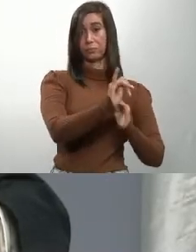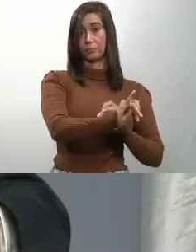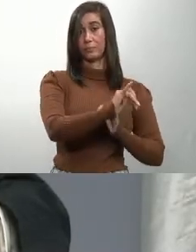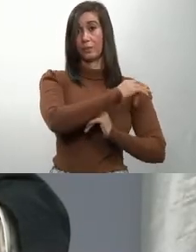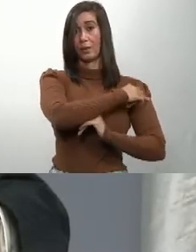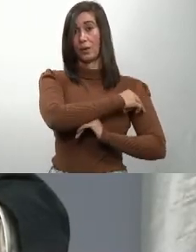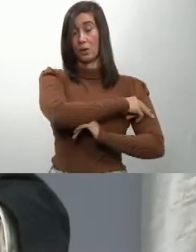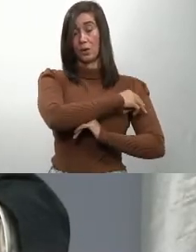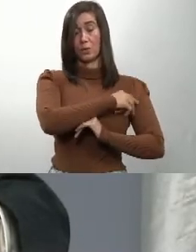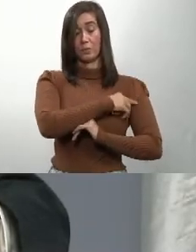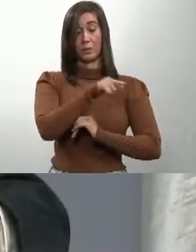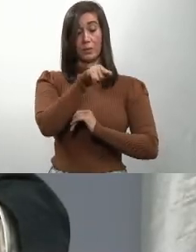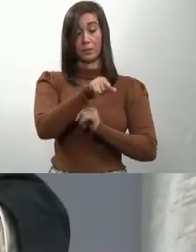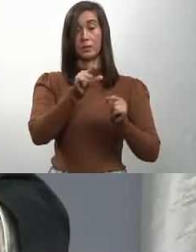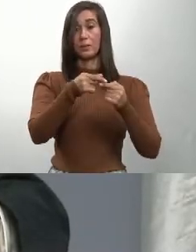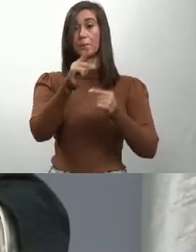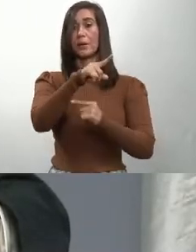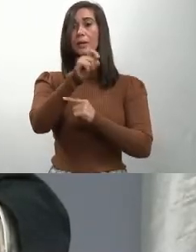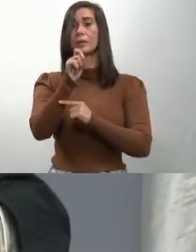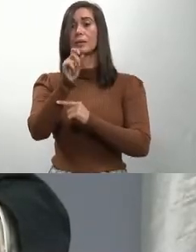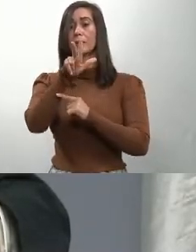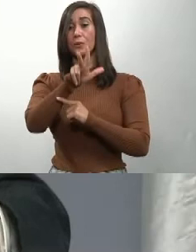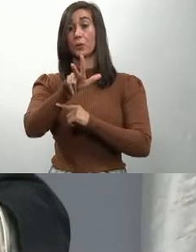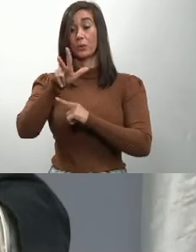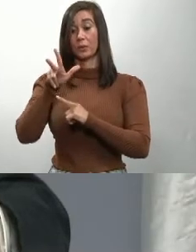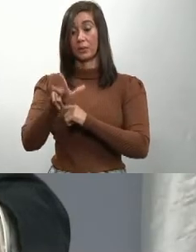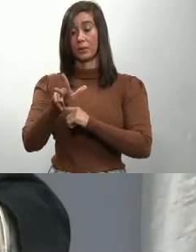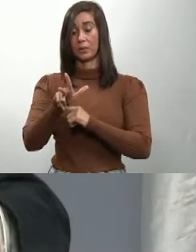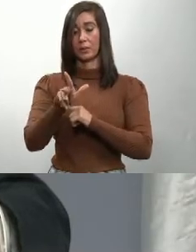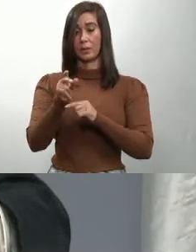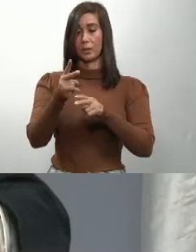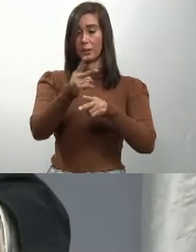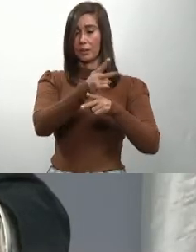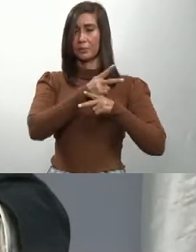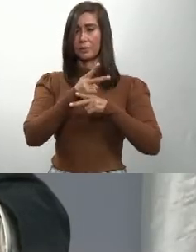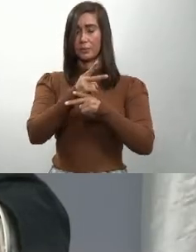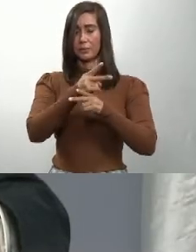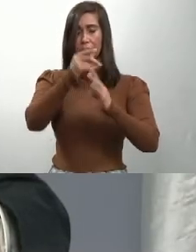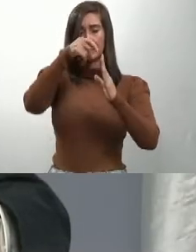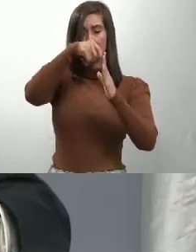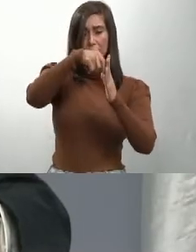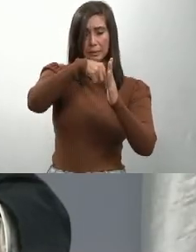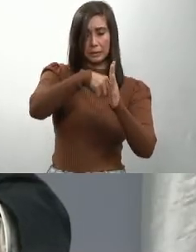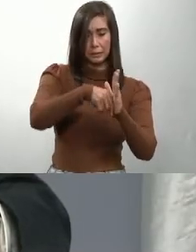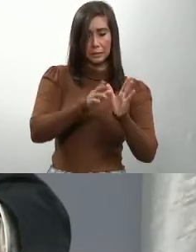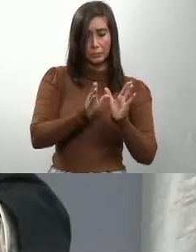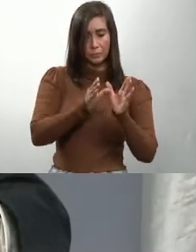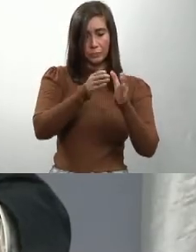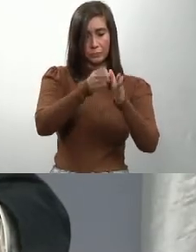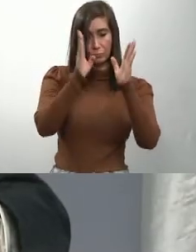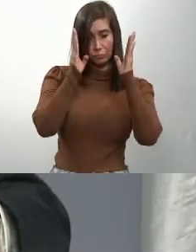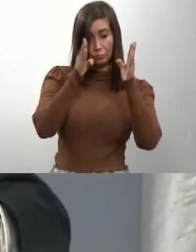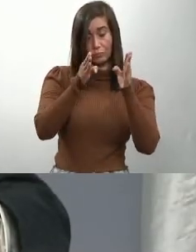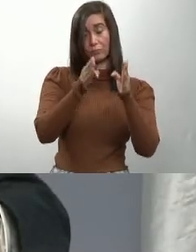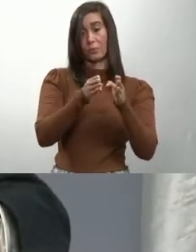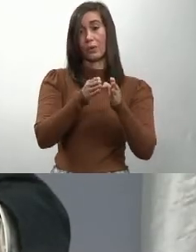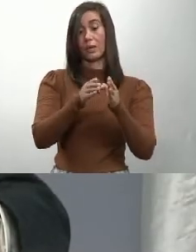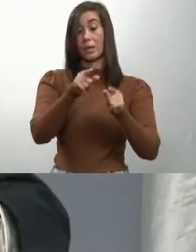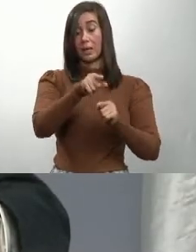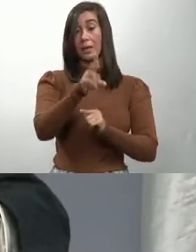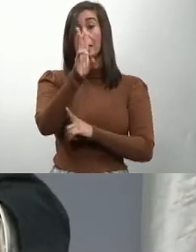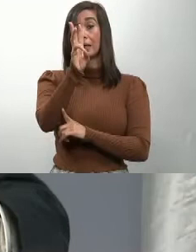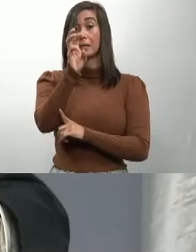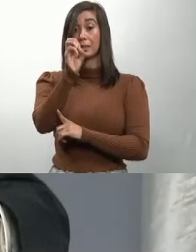133 están en unidades de cuidados intensivos y de ellas, solo